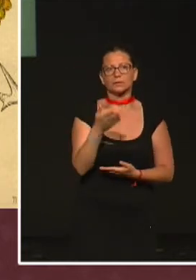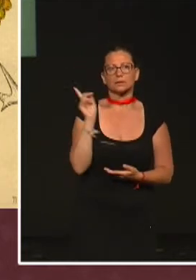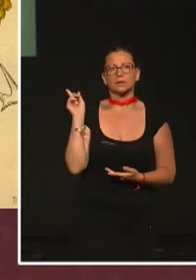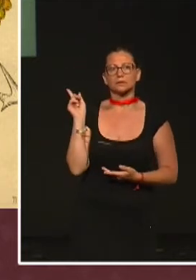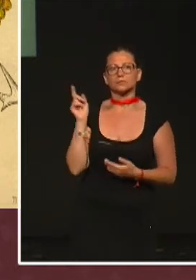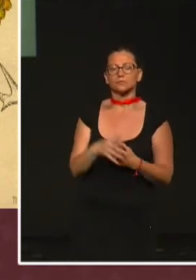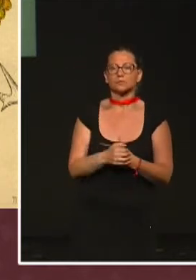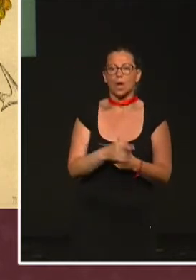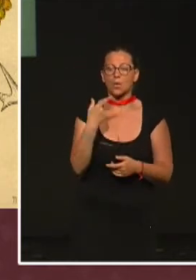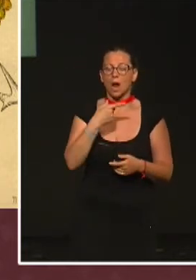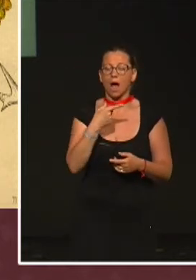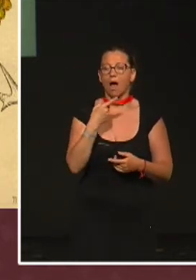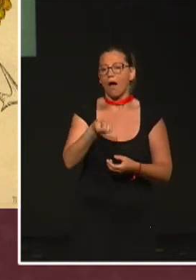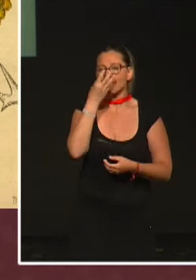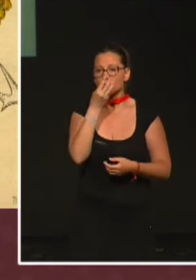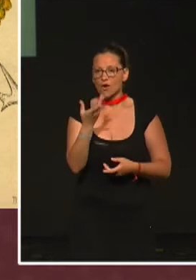planta argentina.